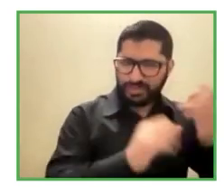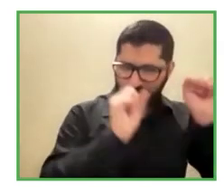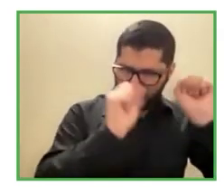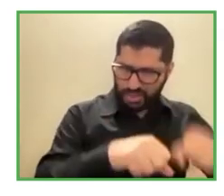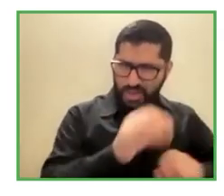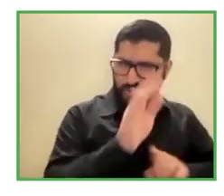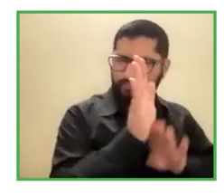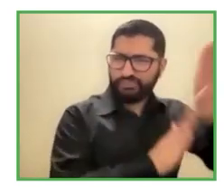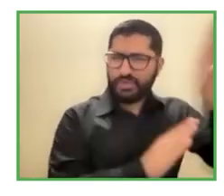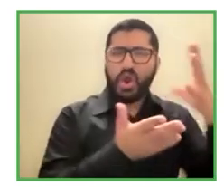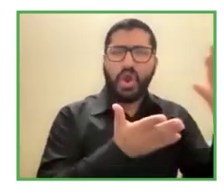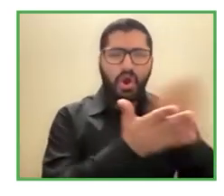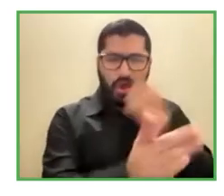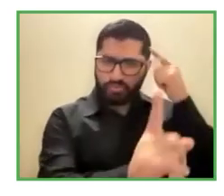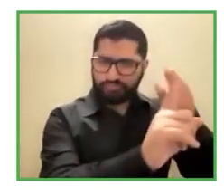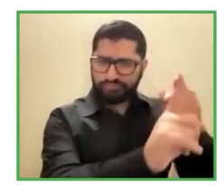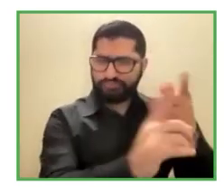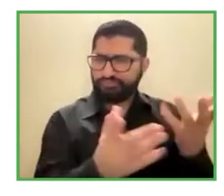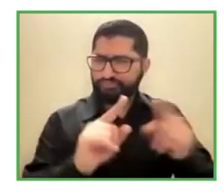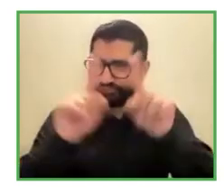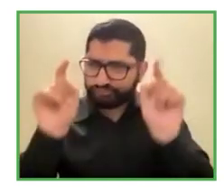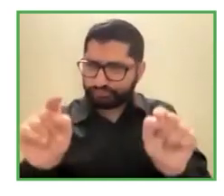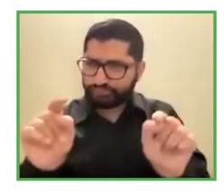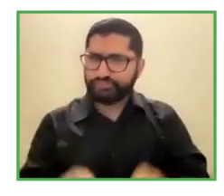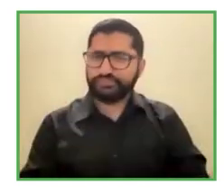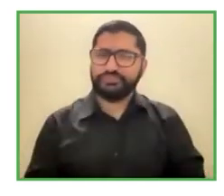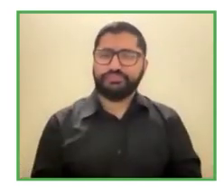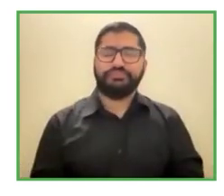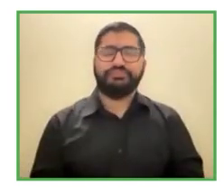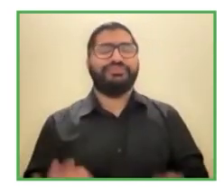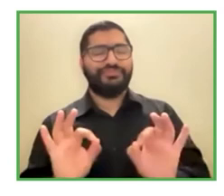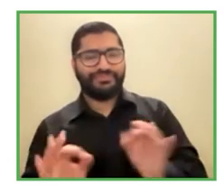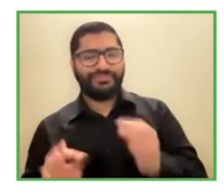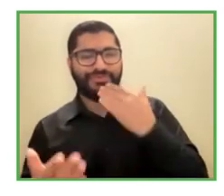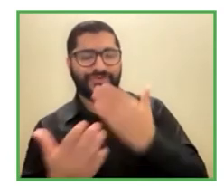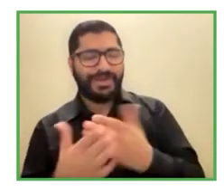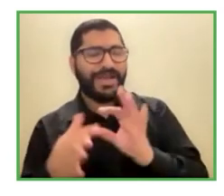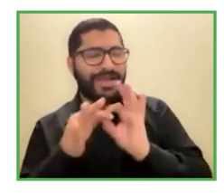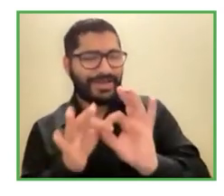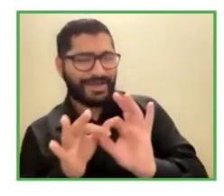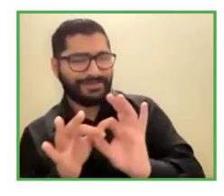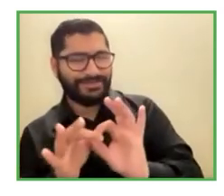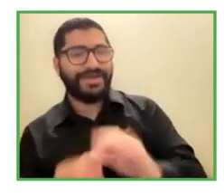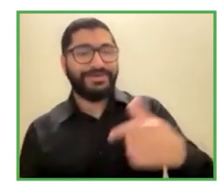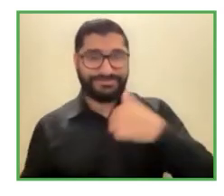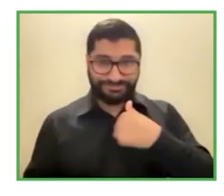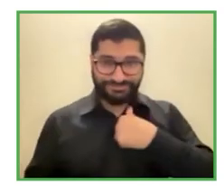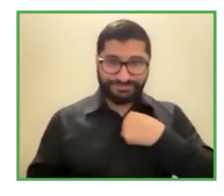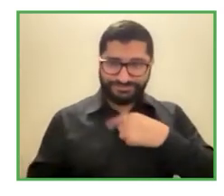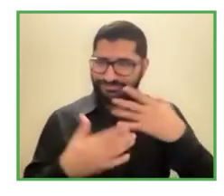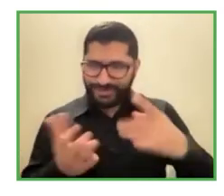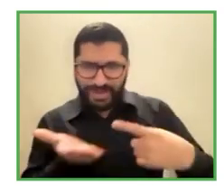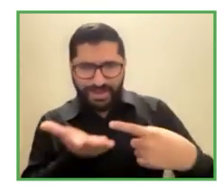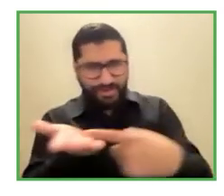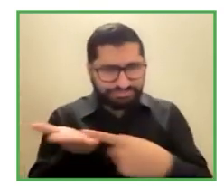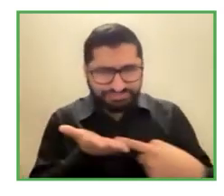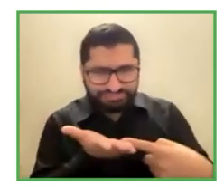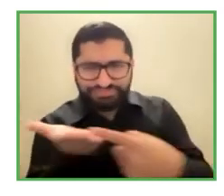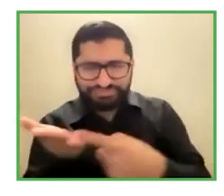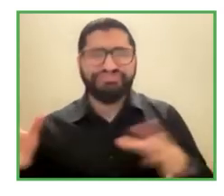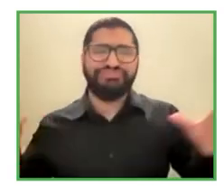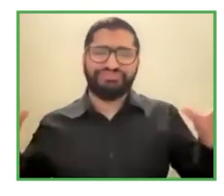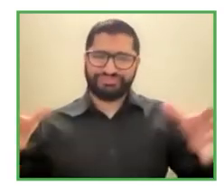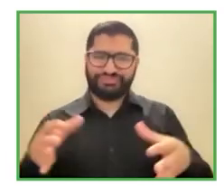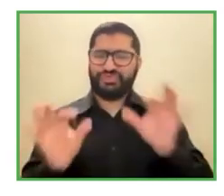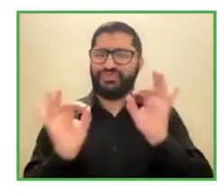Bueno muchas gracias Juan Carlos gracias por esta conversación bueno mira la primera la